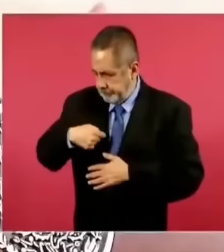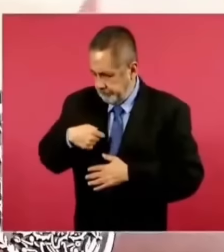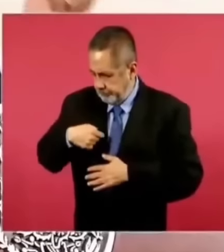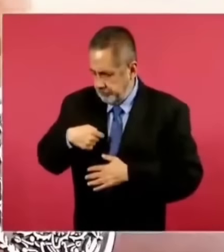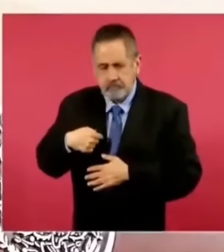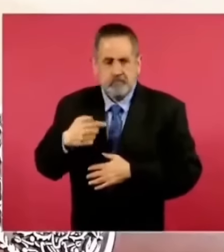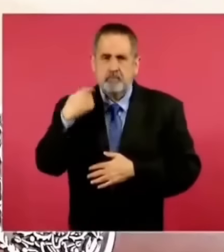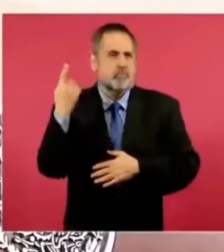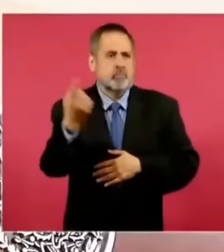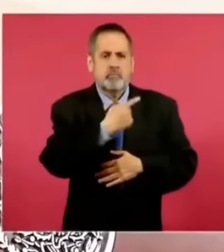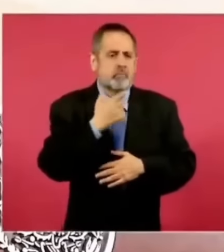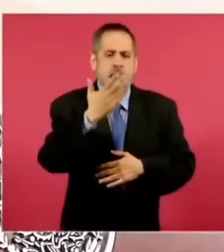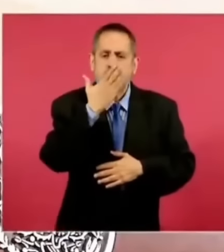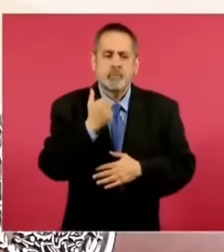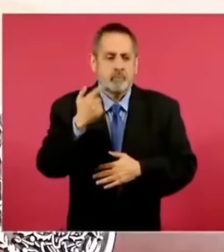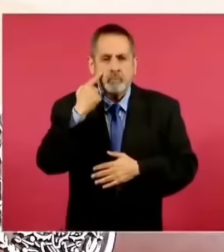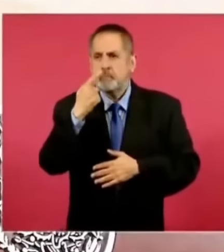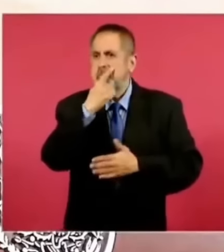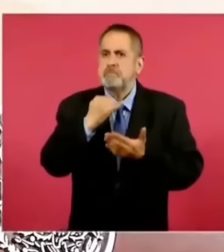democracia.